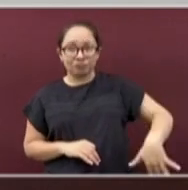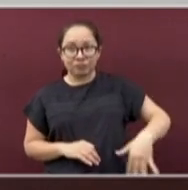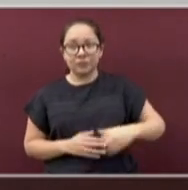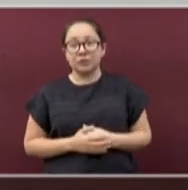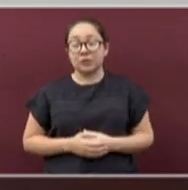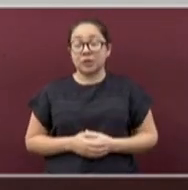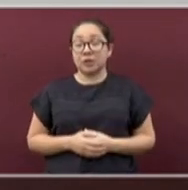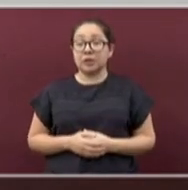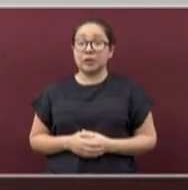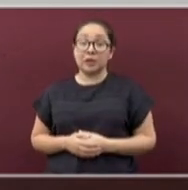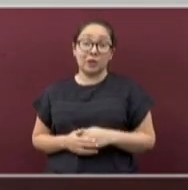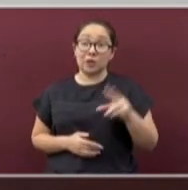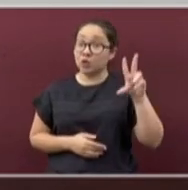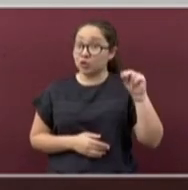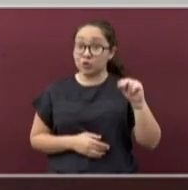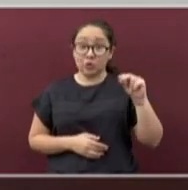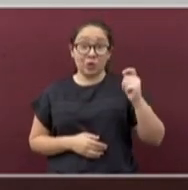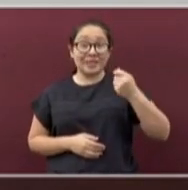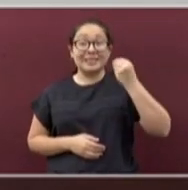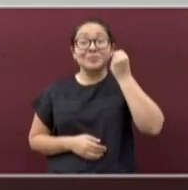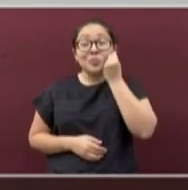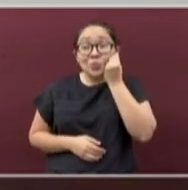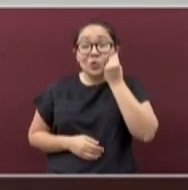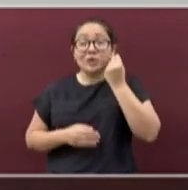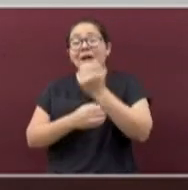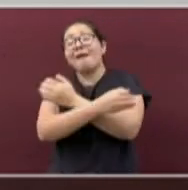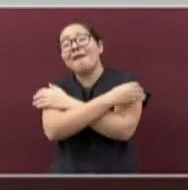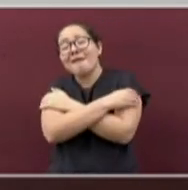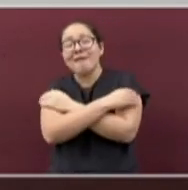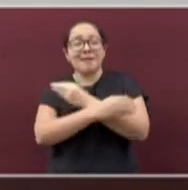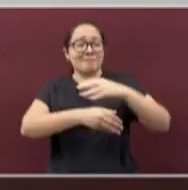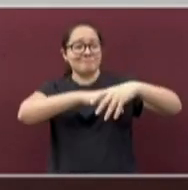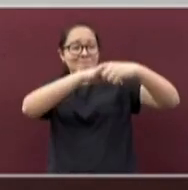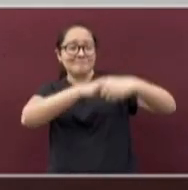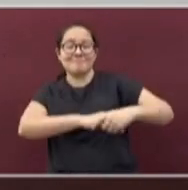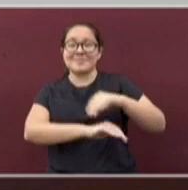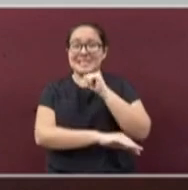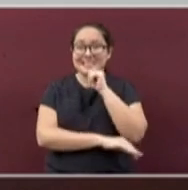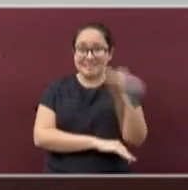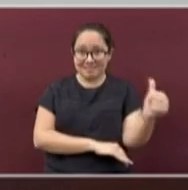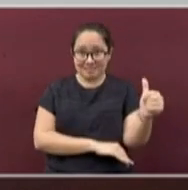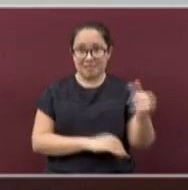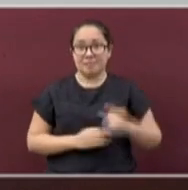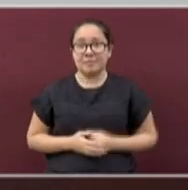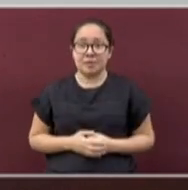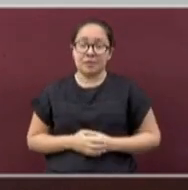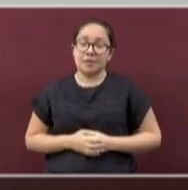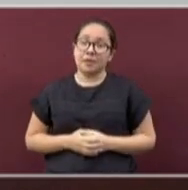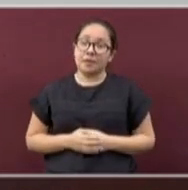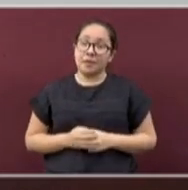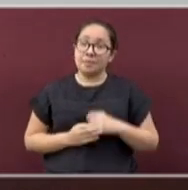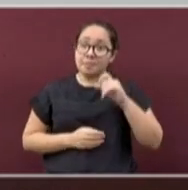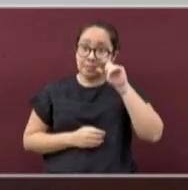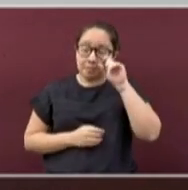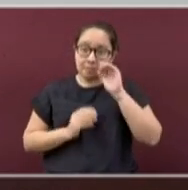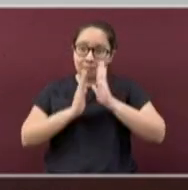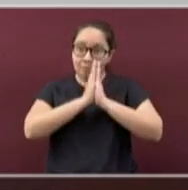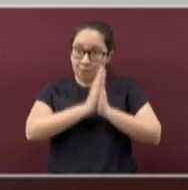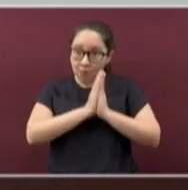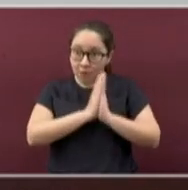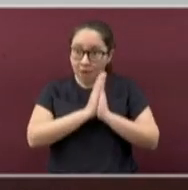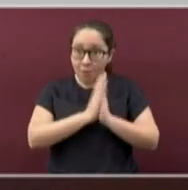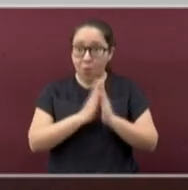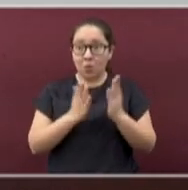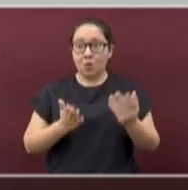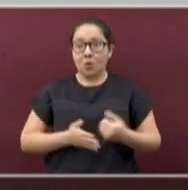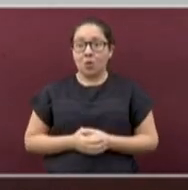No salude de mano, beso y abrazo. Y les recomendamos evitar tocarse los